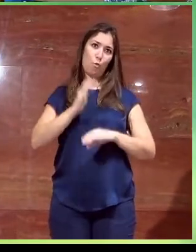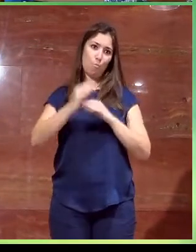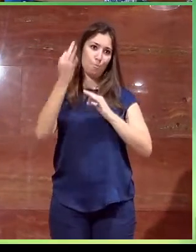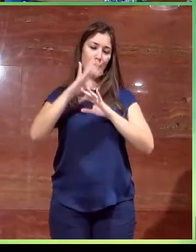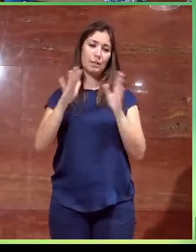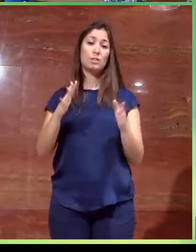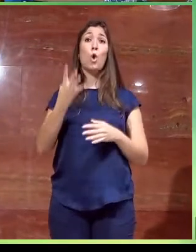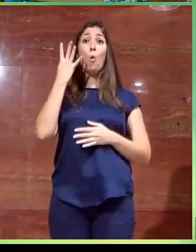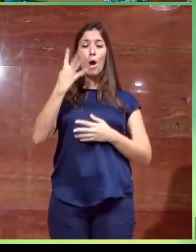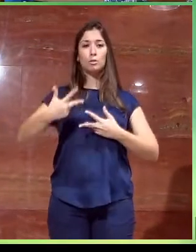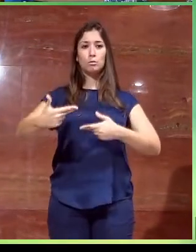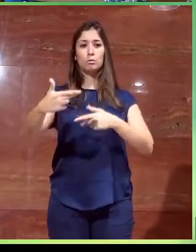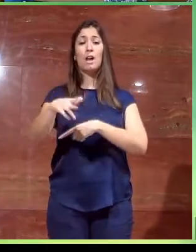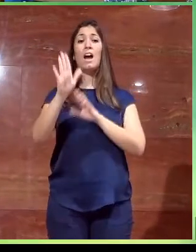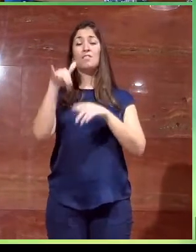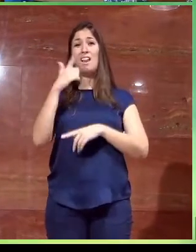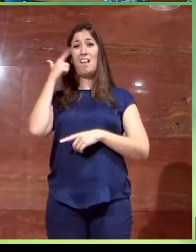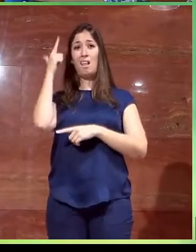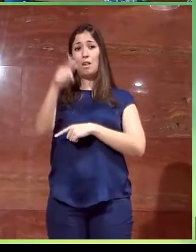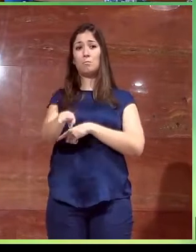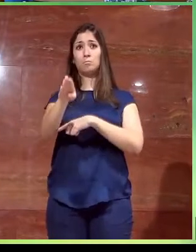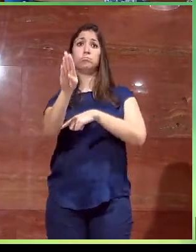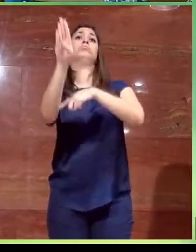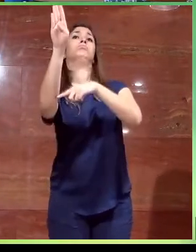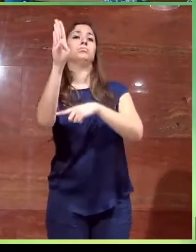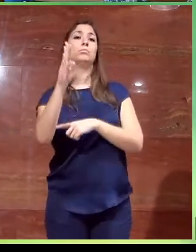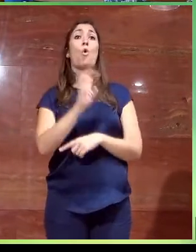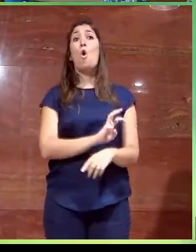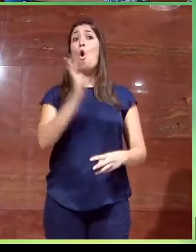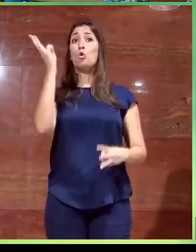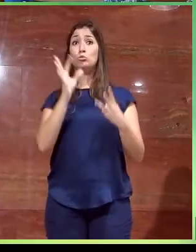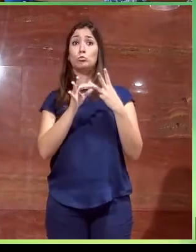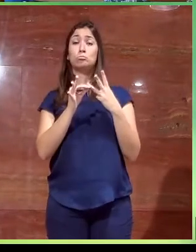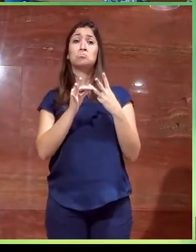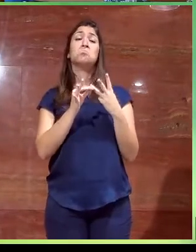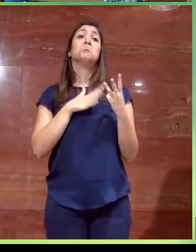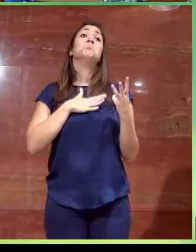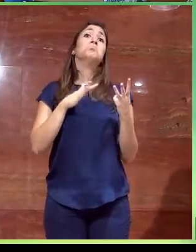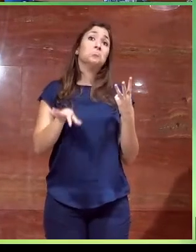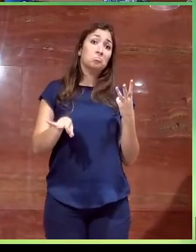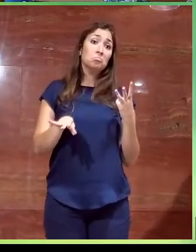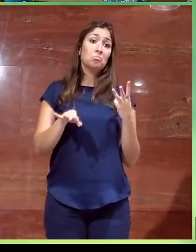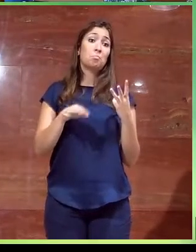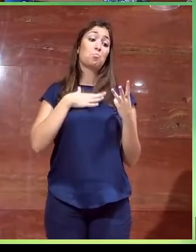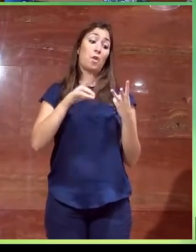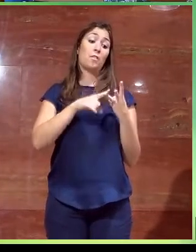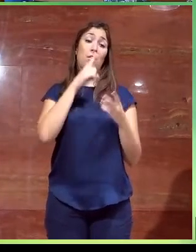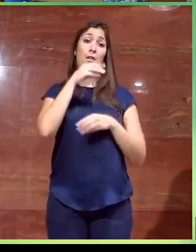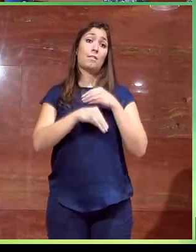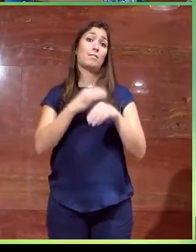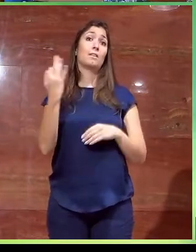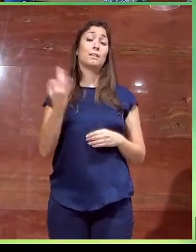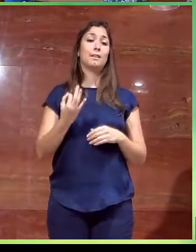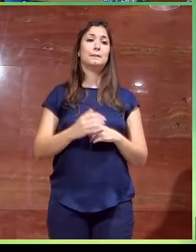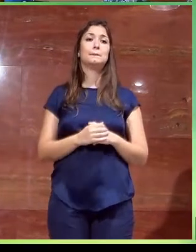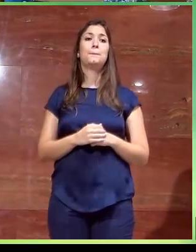nos separamos del edificio, ¿no? Y había una tercera opción que al final posiblemente sea la que se lleva a cabo, que es